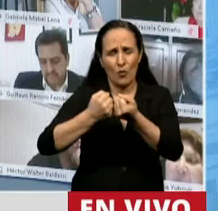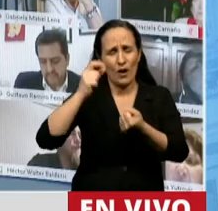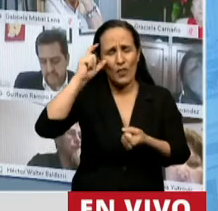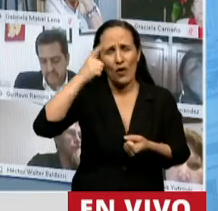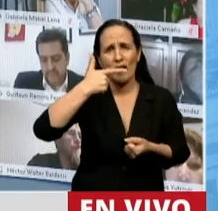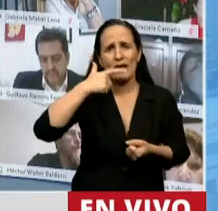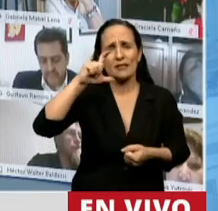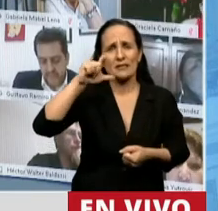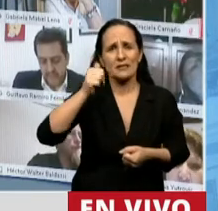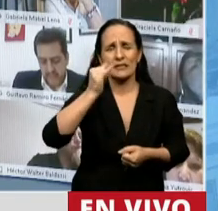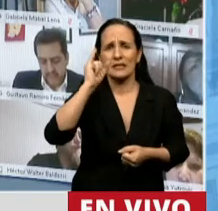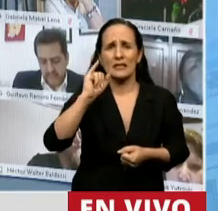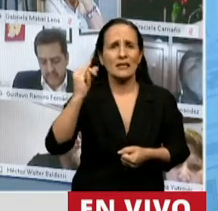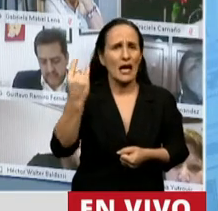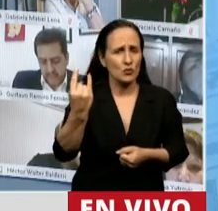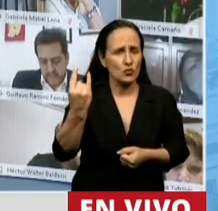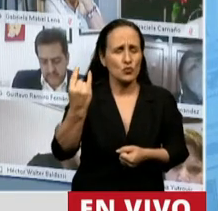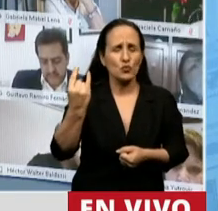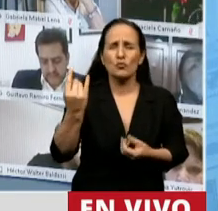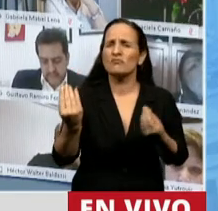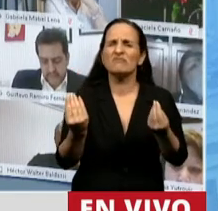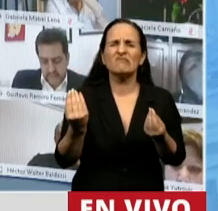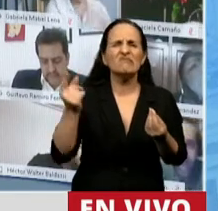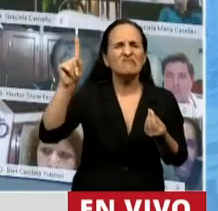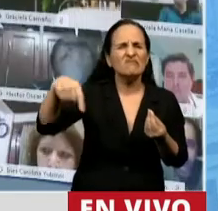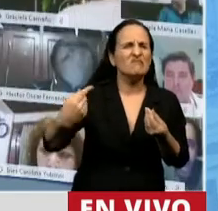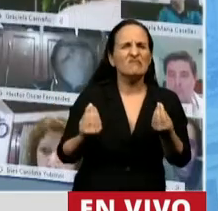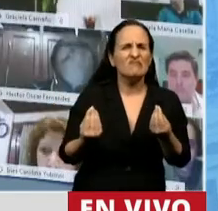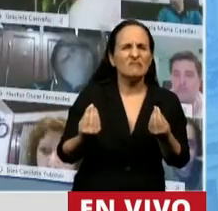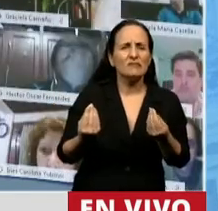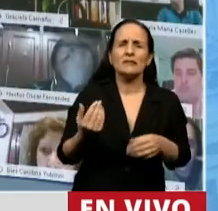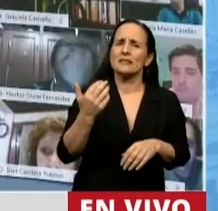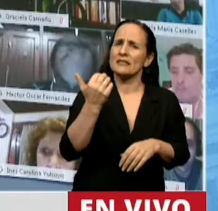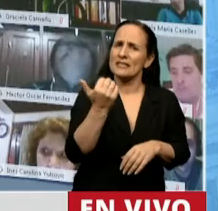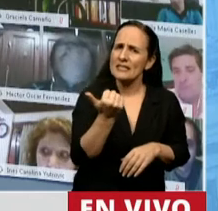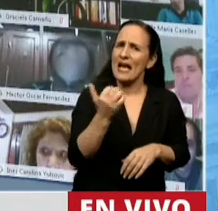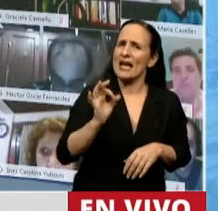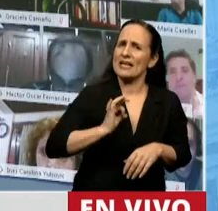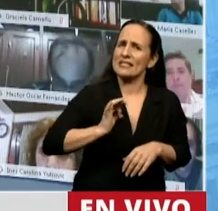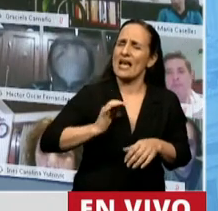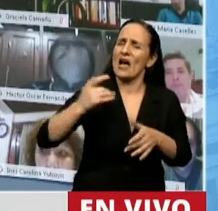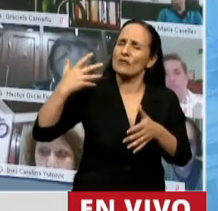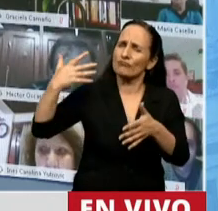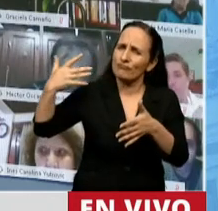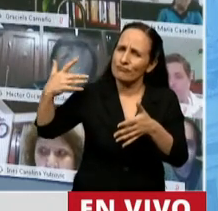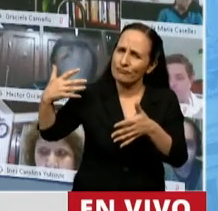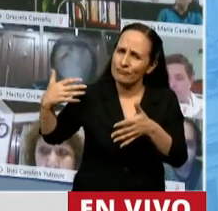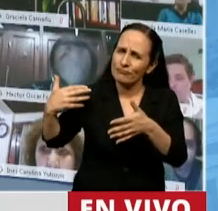es producto de 6 años de trabajo